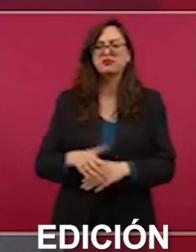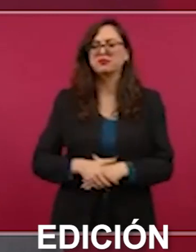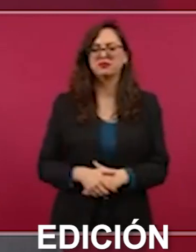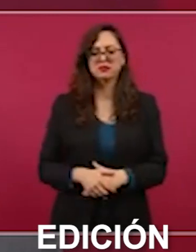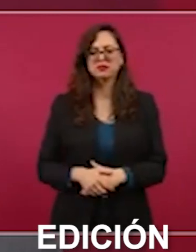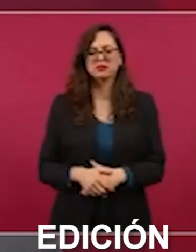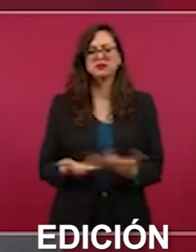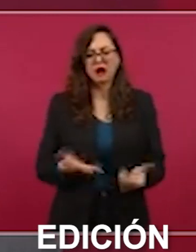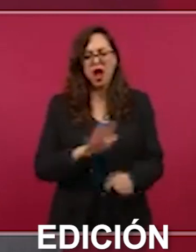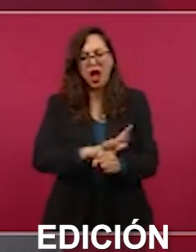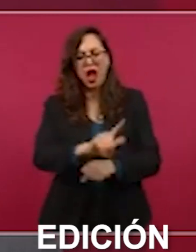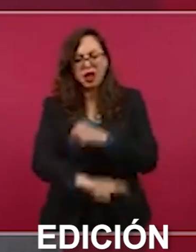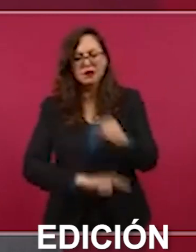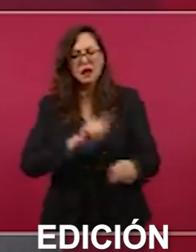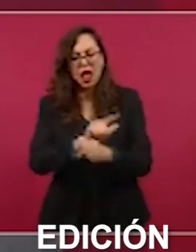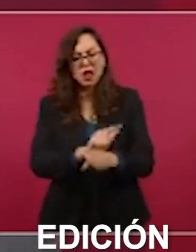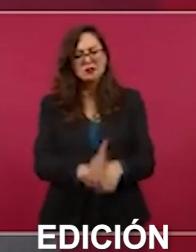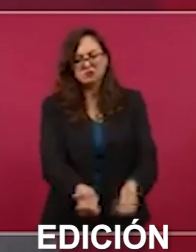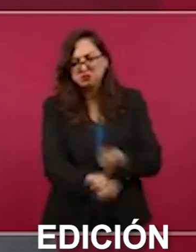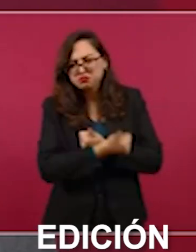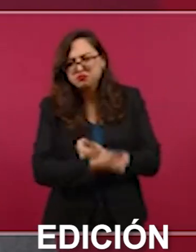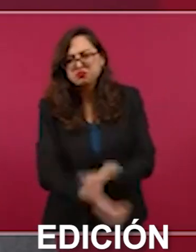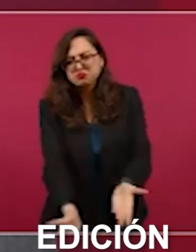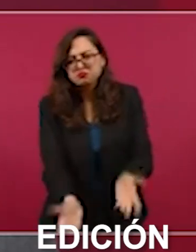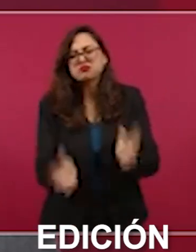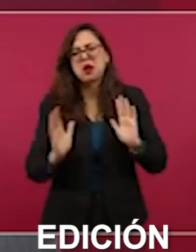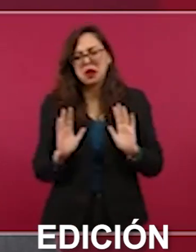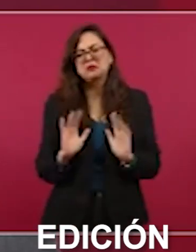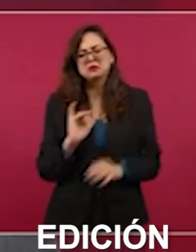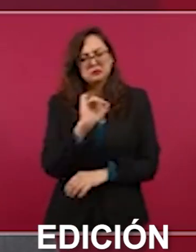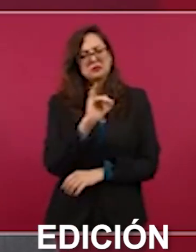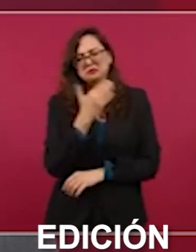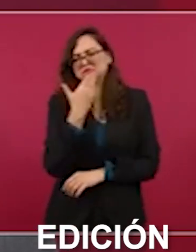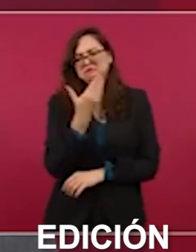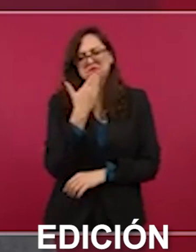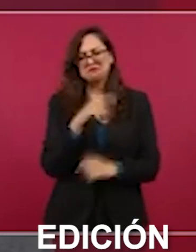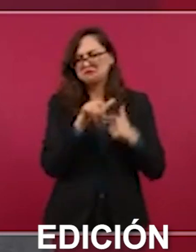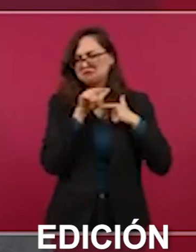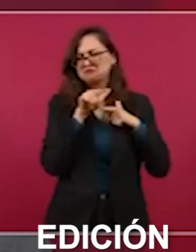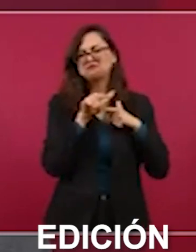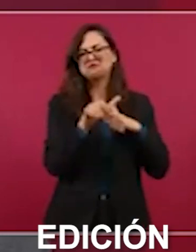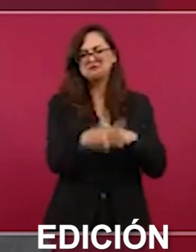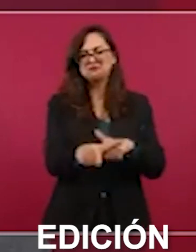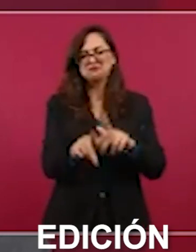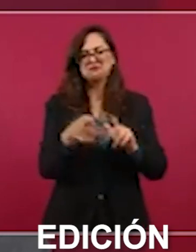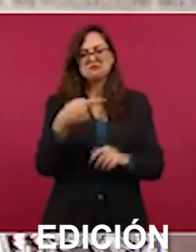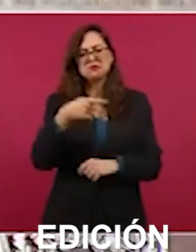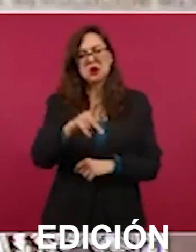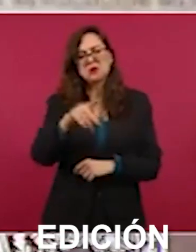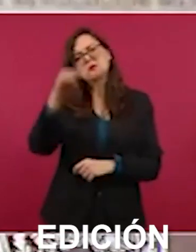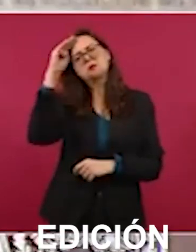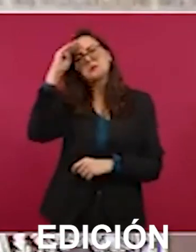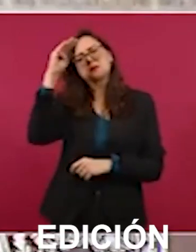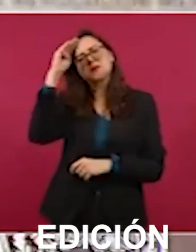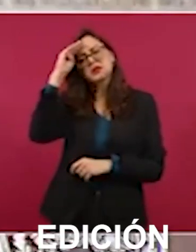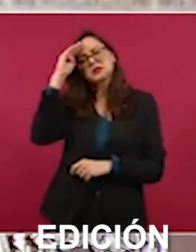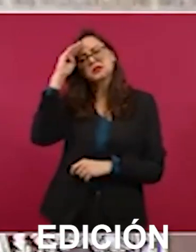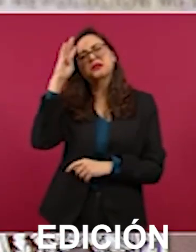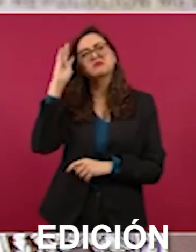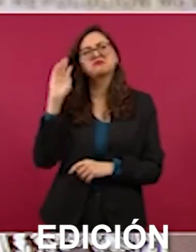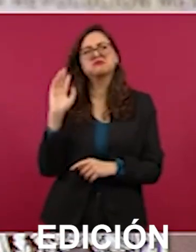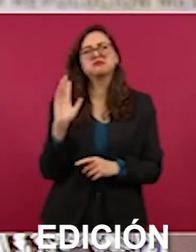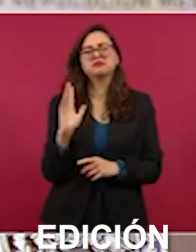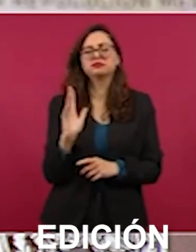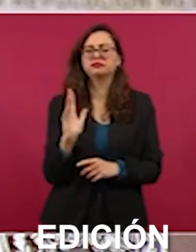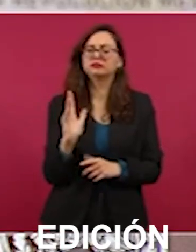y en ese caso se está planteando que también tengamos un plazo